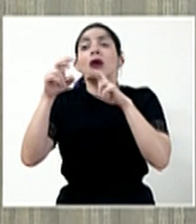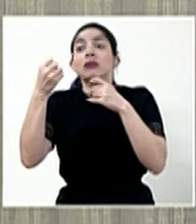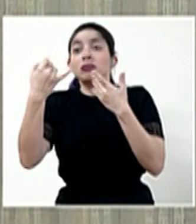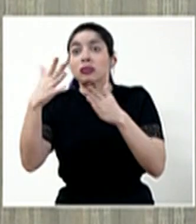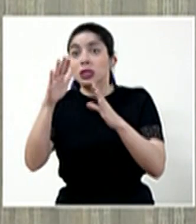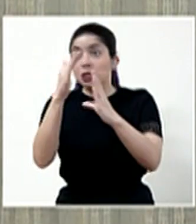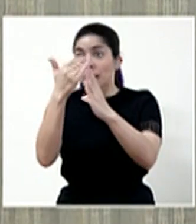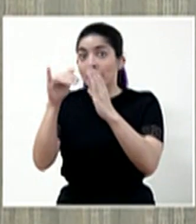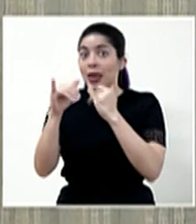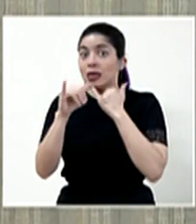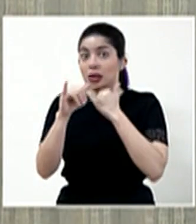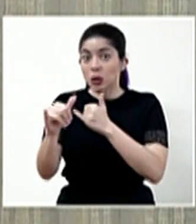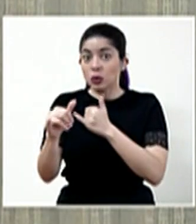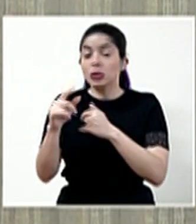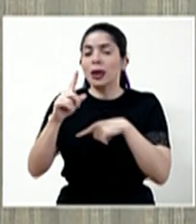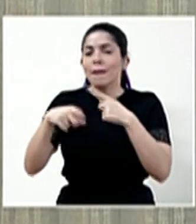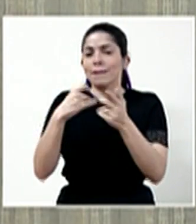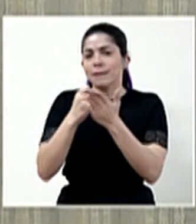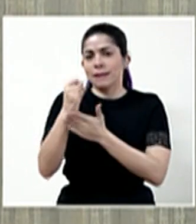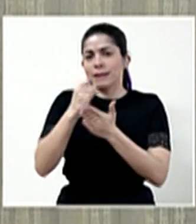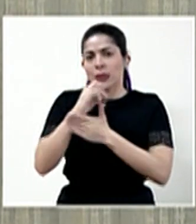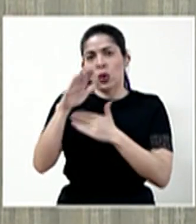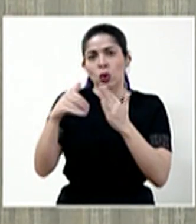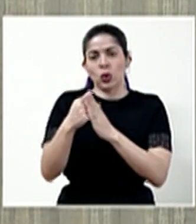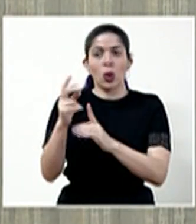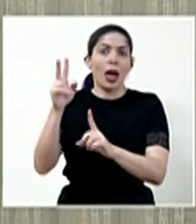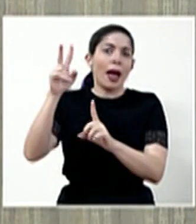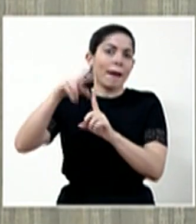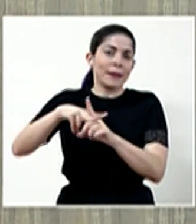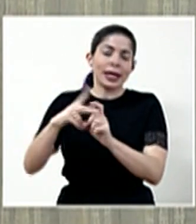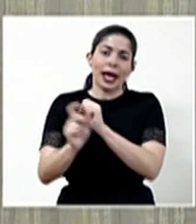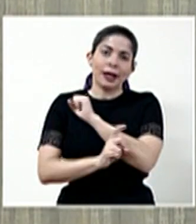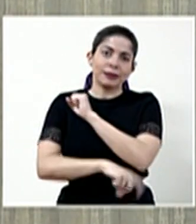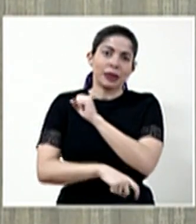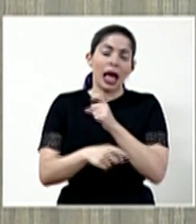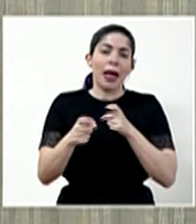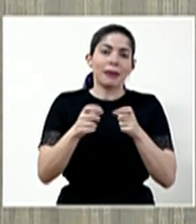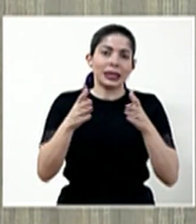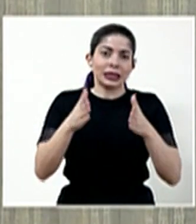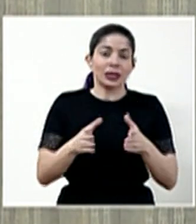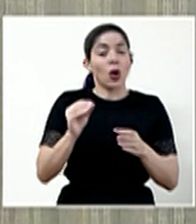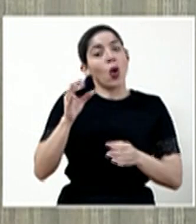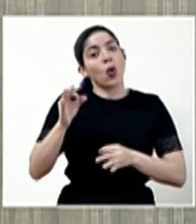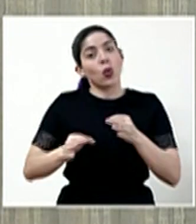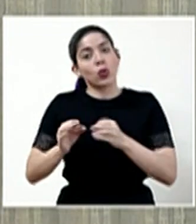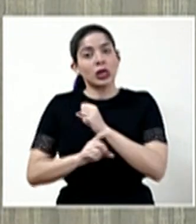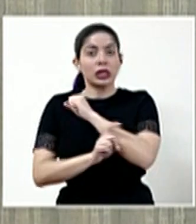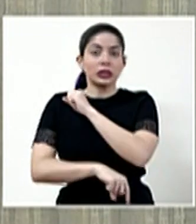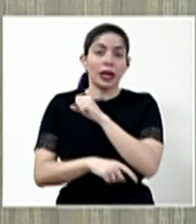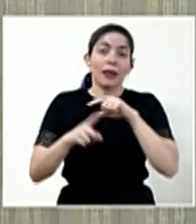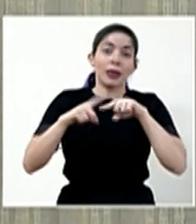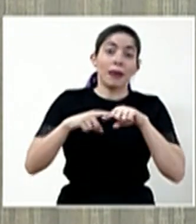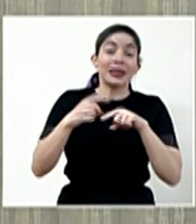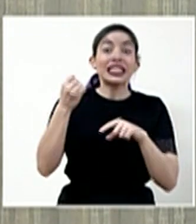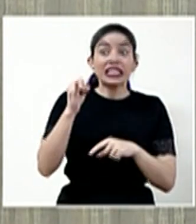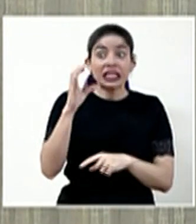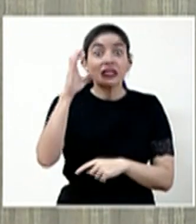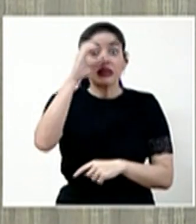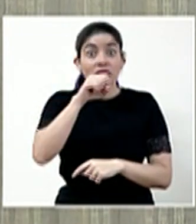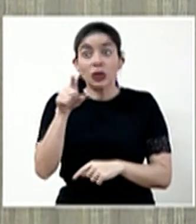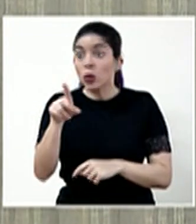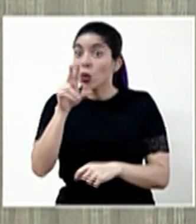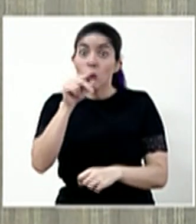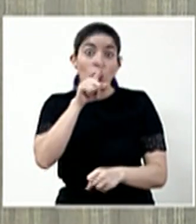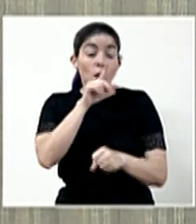efectivamente y se hará toda la investigación correspondiente y se aplicarán las medidas administrativas o judiciales que correspondan y se comprueba que ha estado